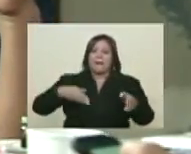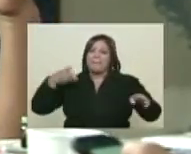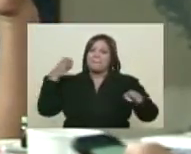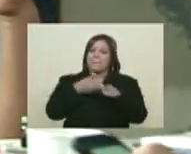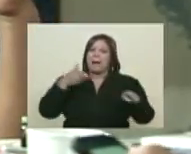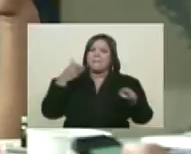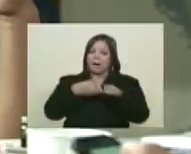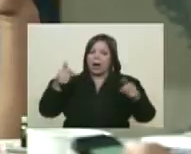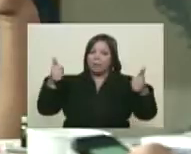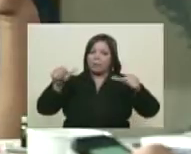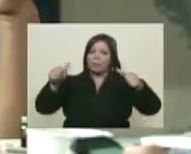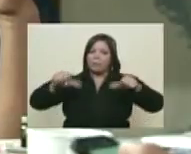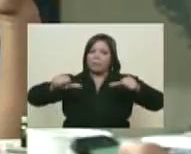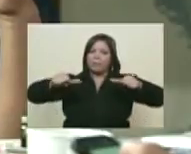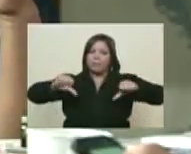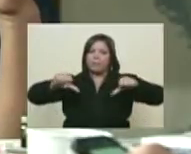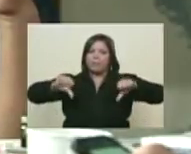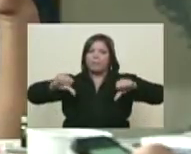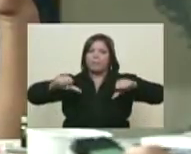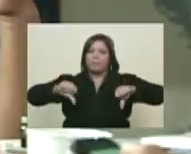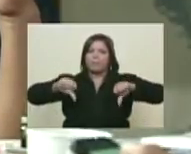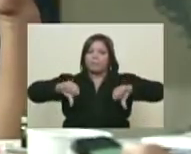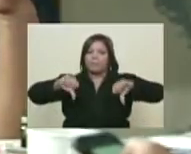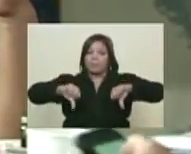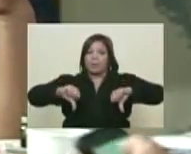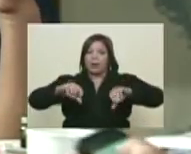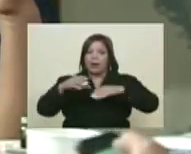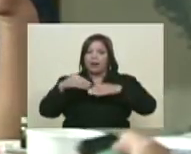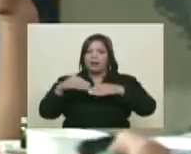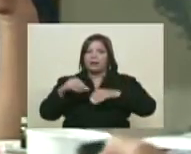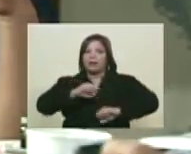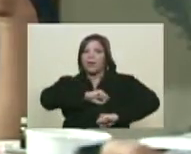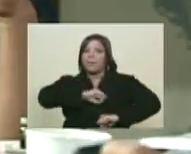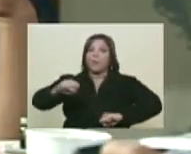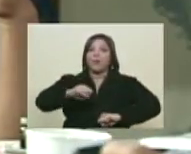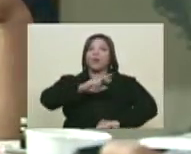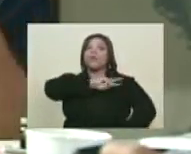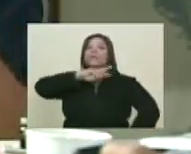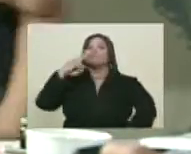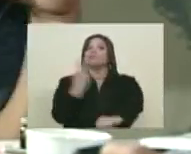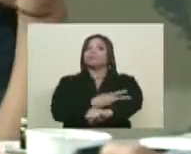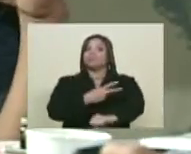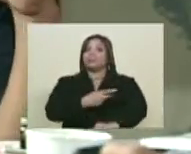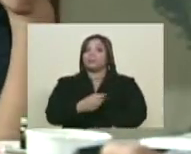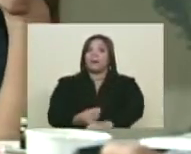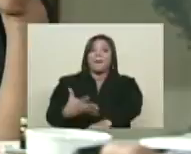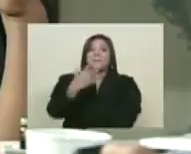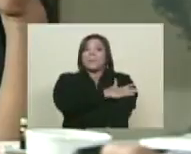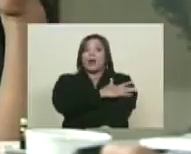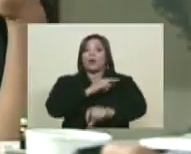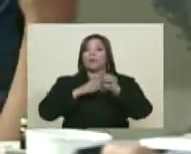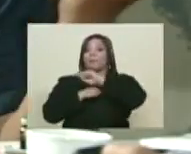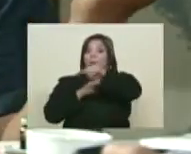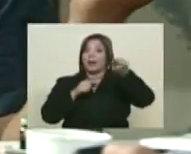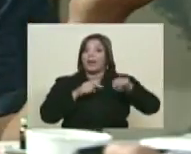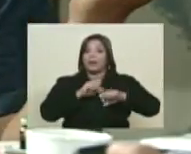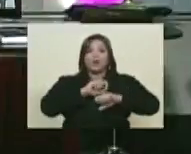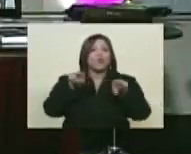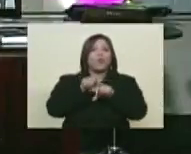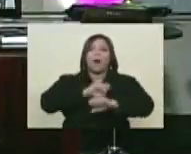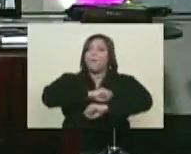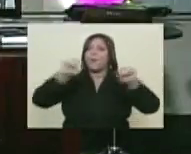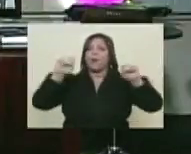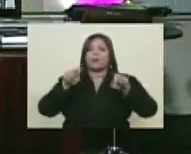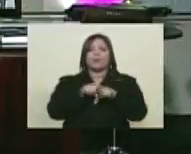del petróleo siga cayendo, el efecto va a ser de un impacto. Va a ser como una bomba atómica, porque es que varios